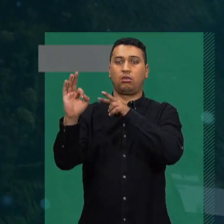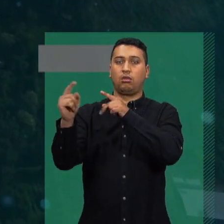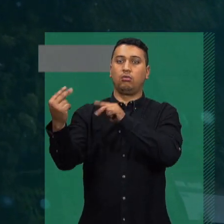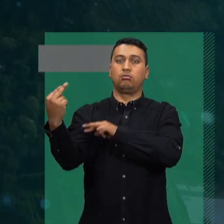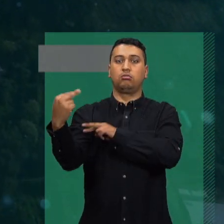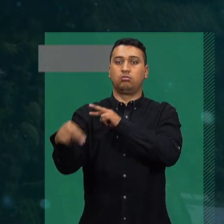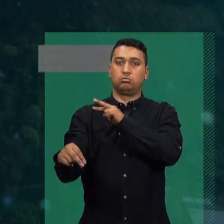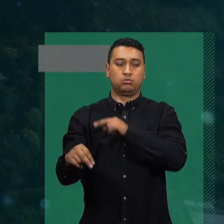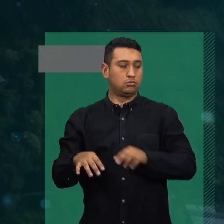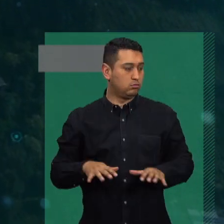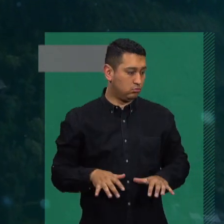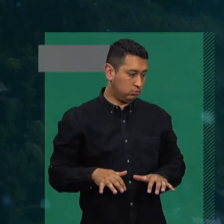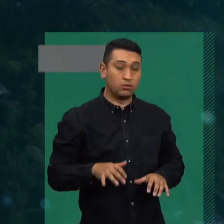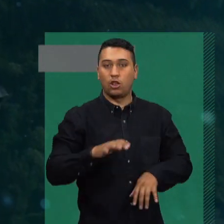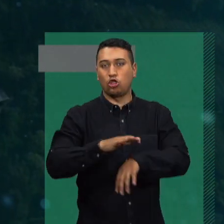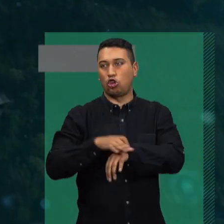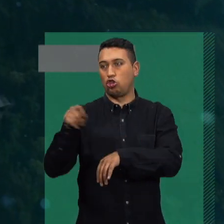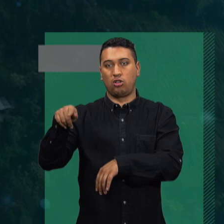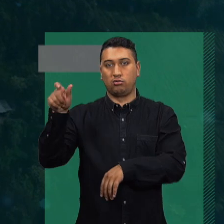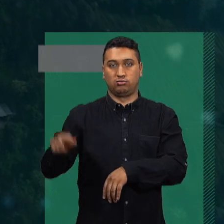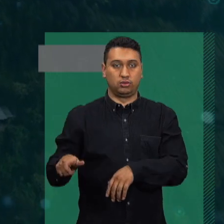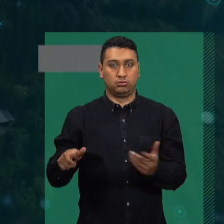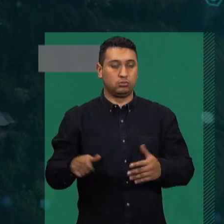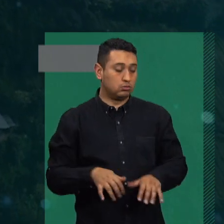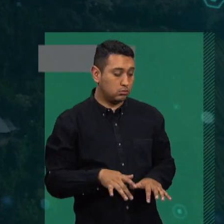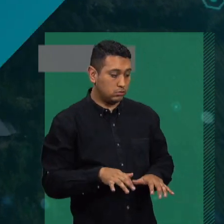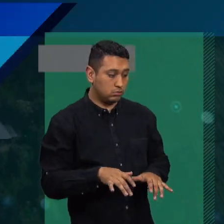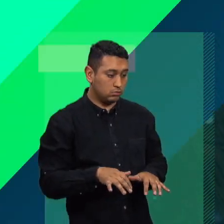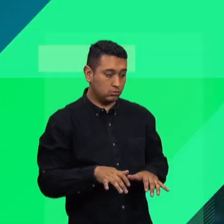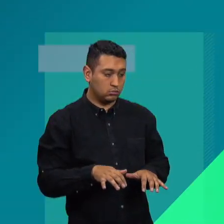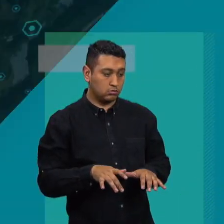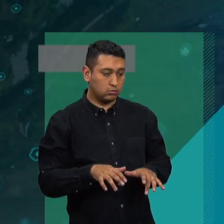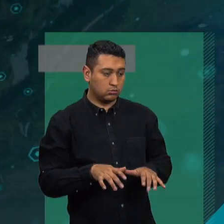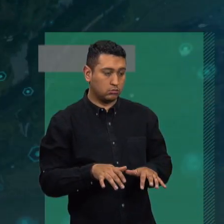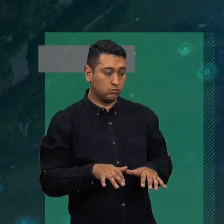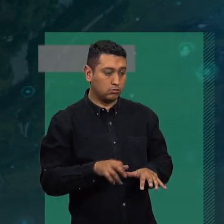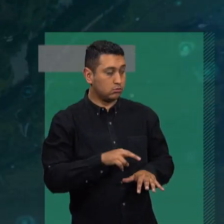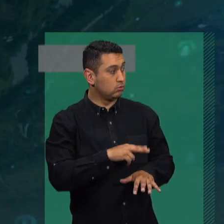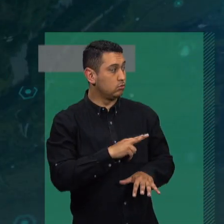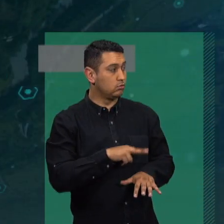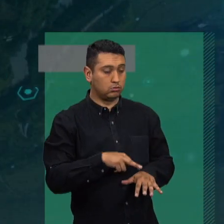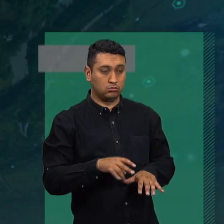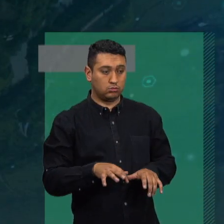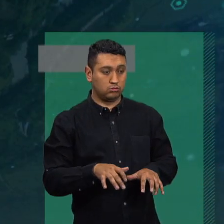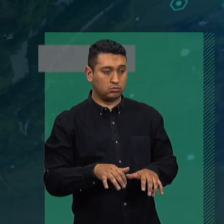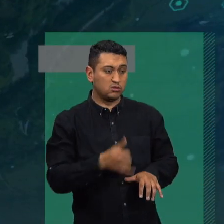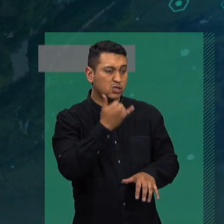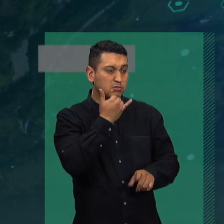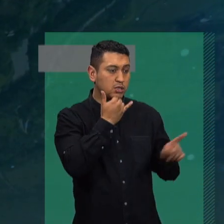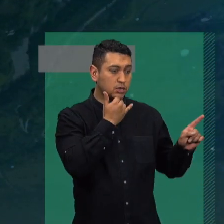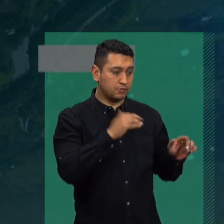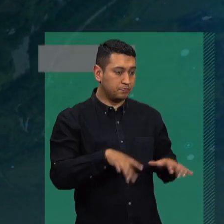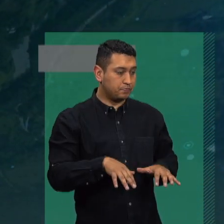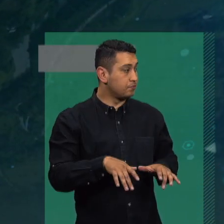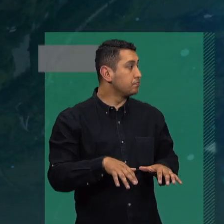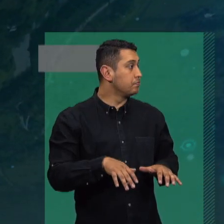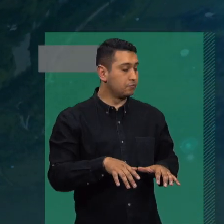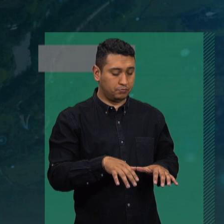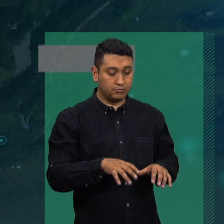me preguntaba el nombre, miraba su computador, su teclado, me hacía dos o tres preguntas. Y esa era toda la consulta psicológica.